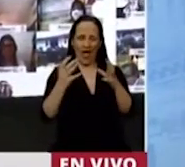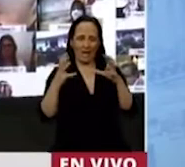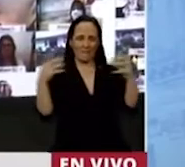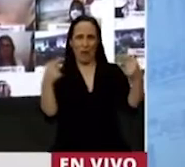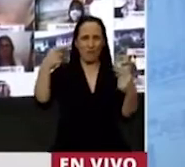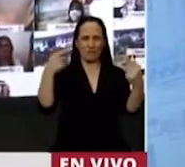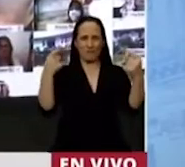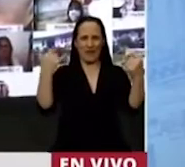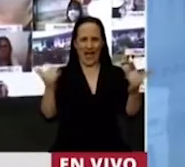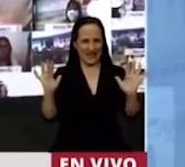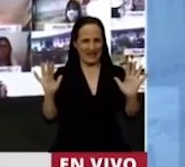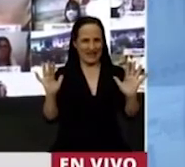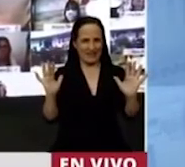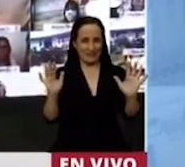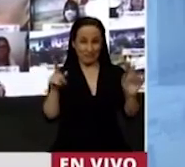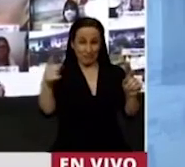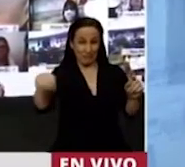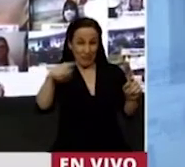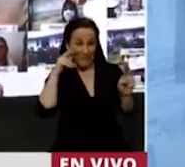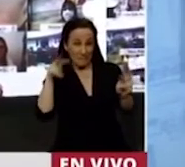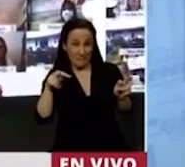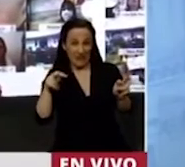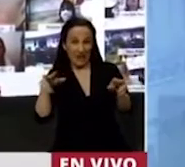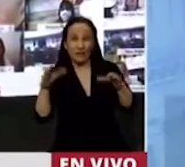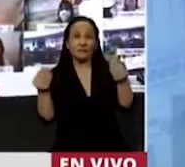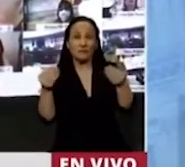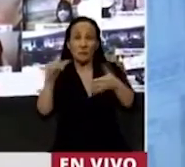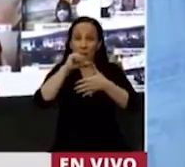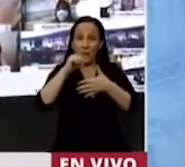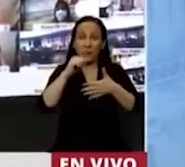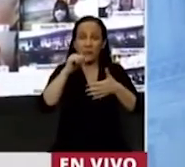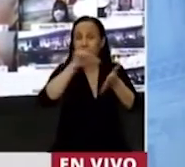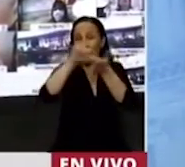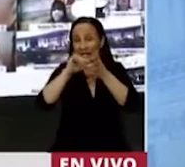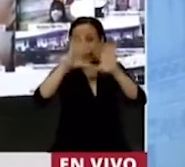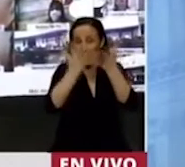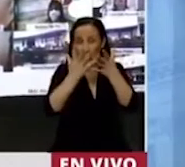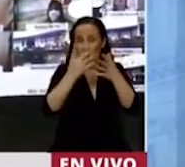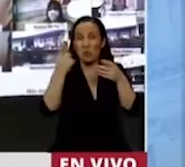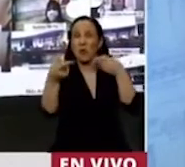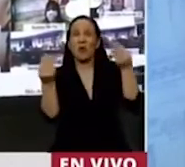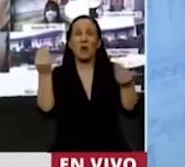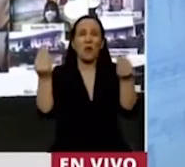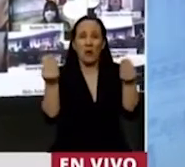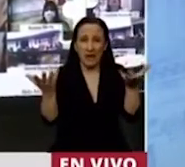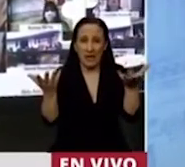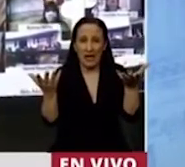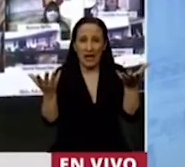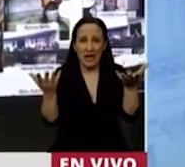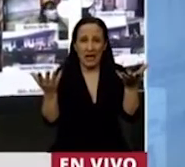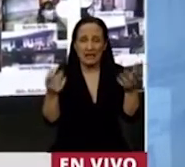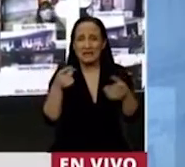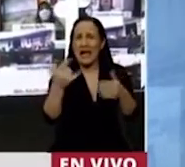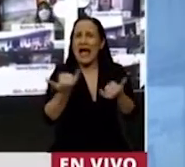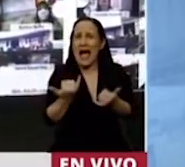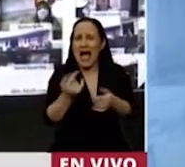Ustedes fíjense lo que está pasando en muchos países del mundo. Los efectos